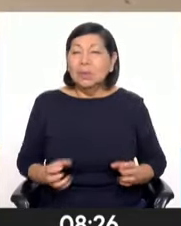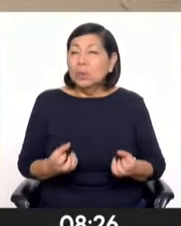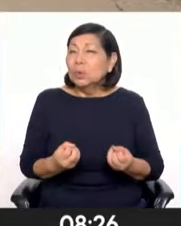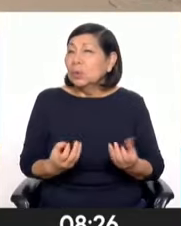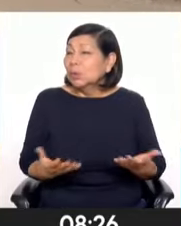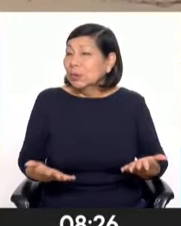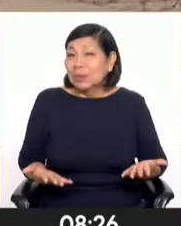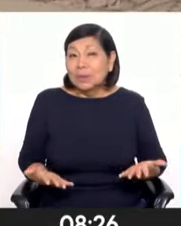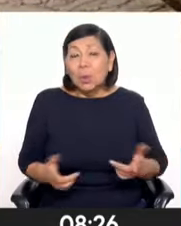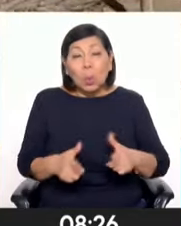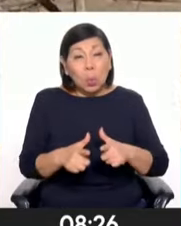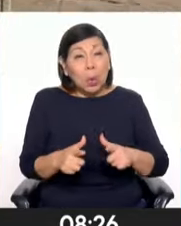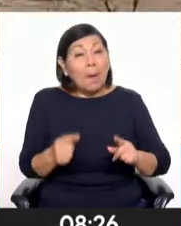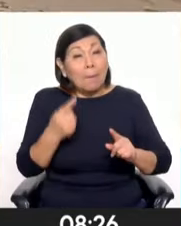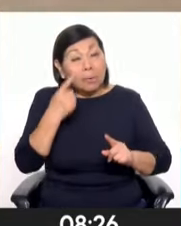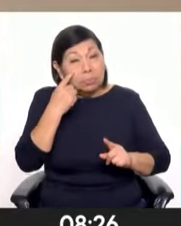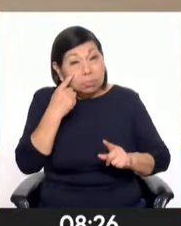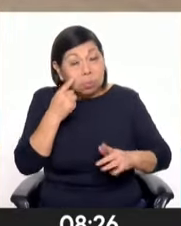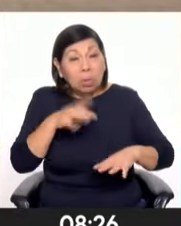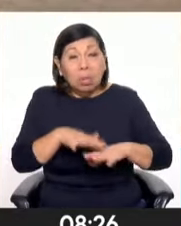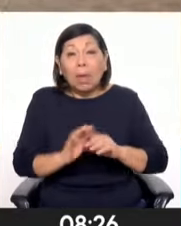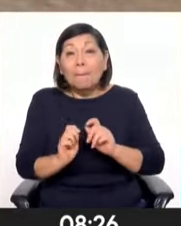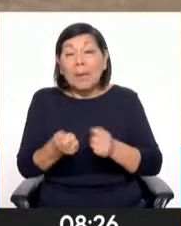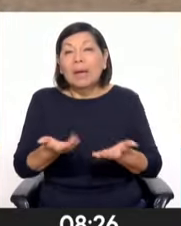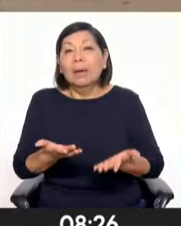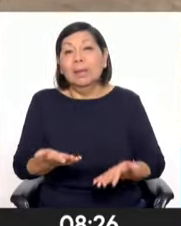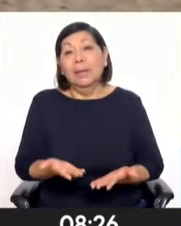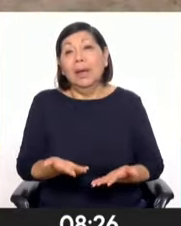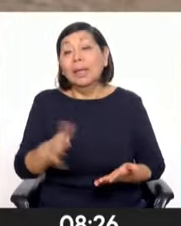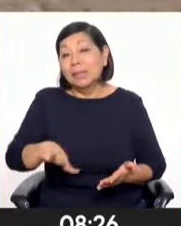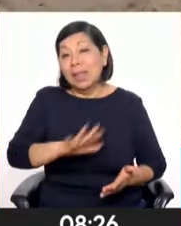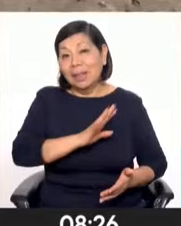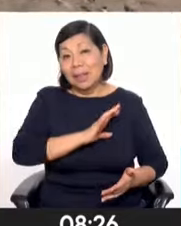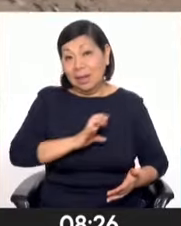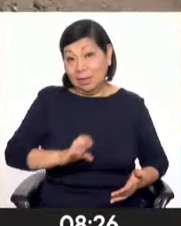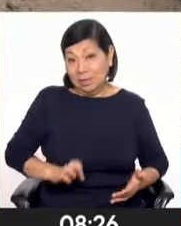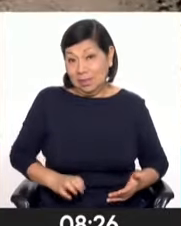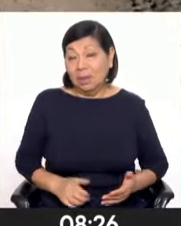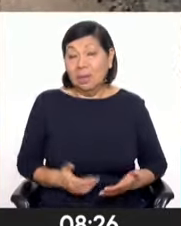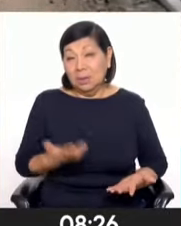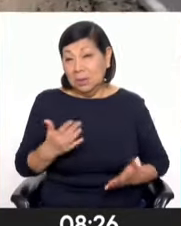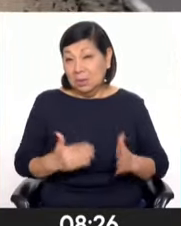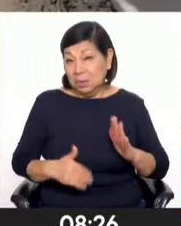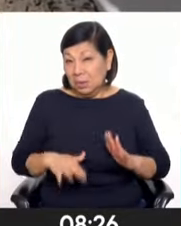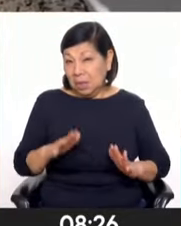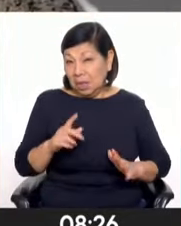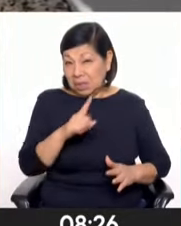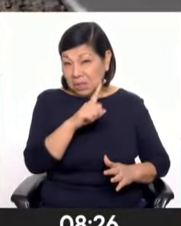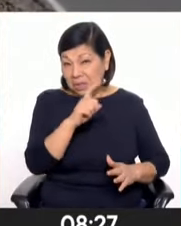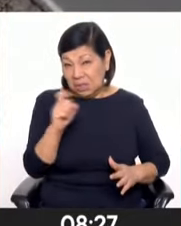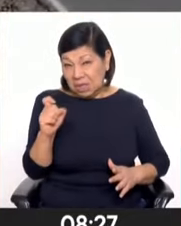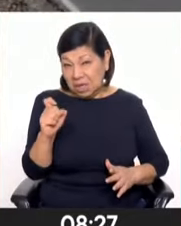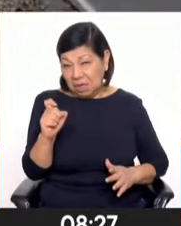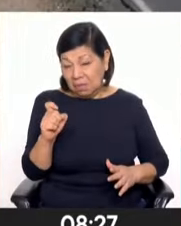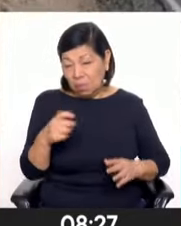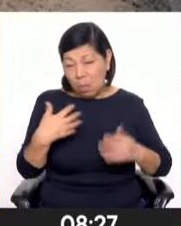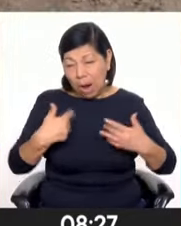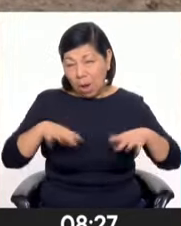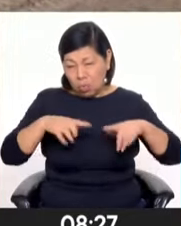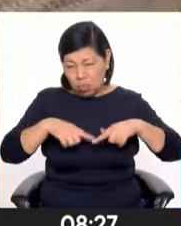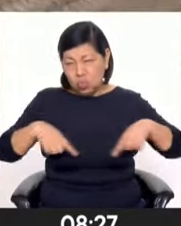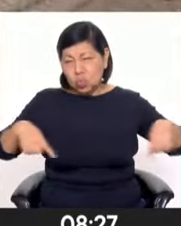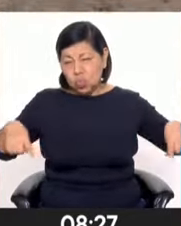levantando estos lugares para poder ser derivados a bienes nacionales. Es un área que supera las 100 hectáreas, cientos de hectáreas.